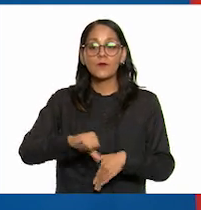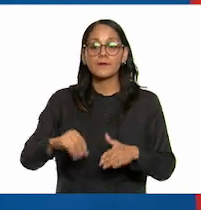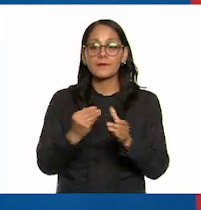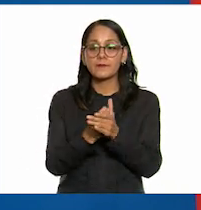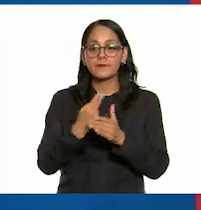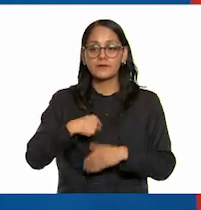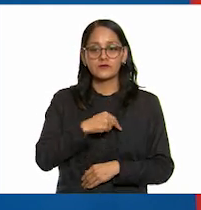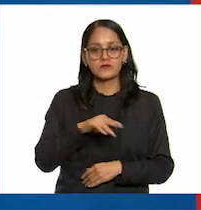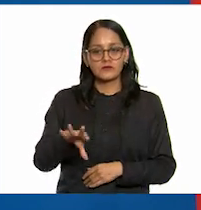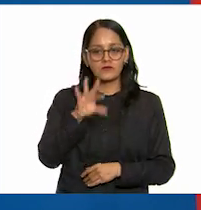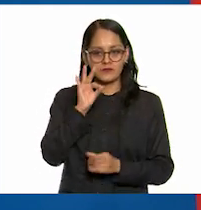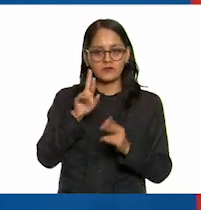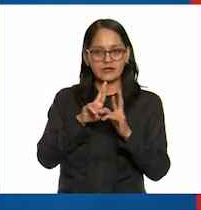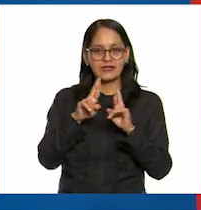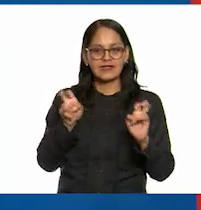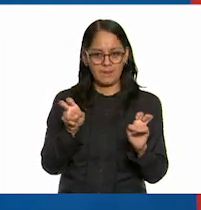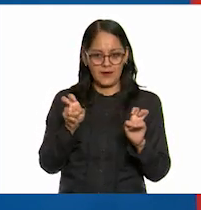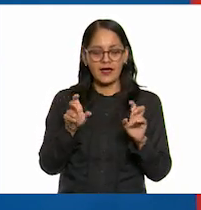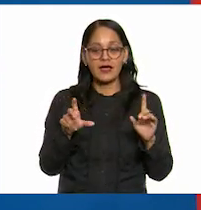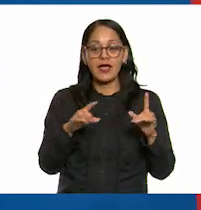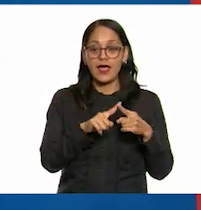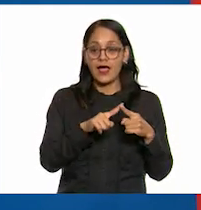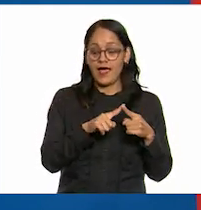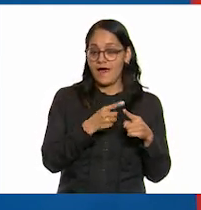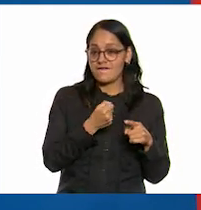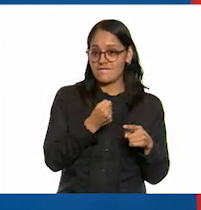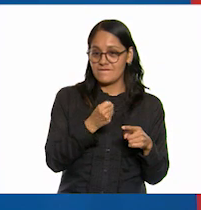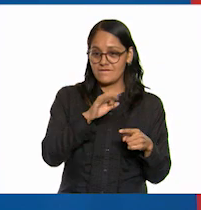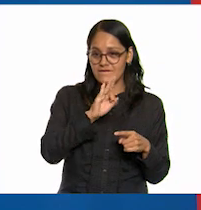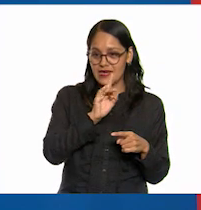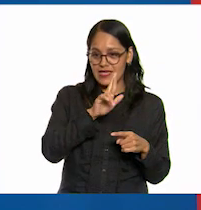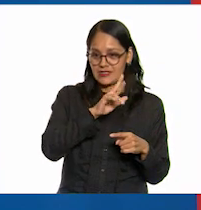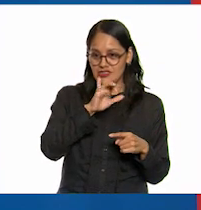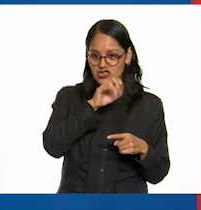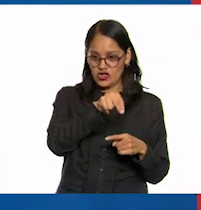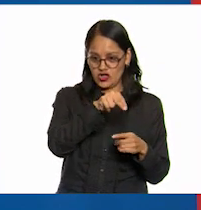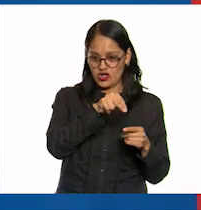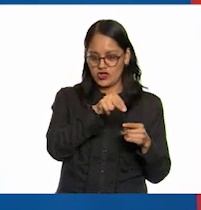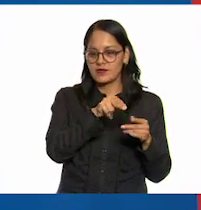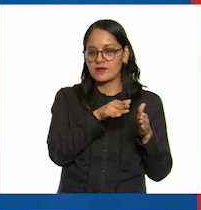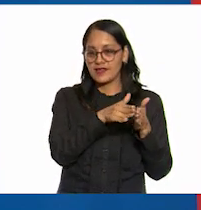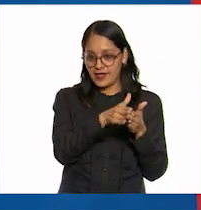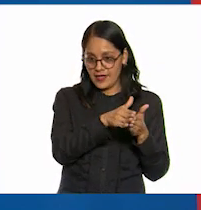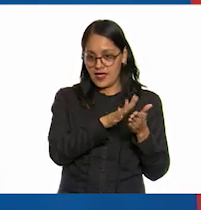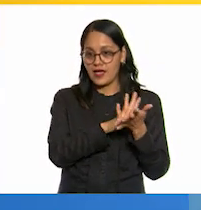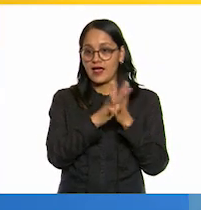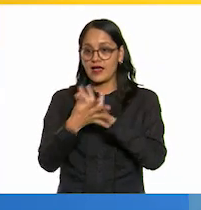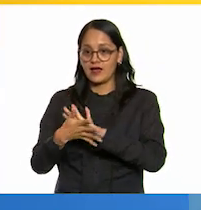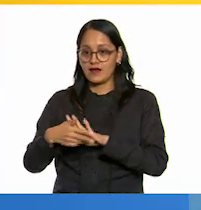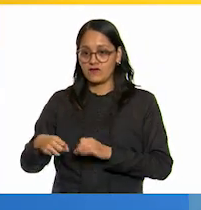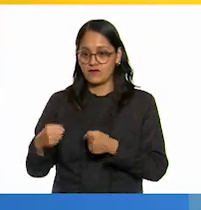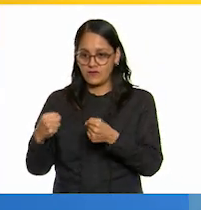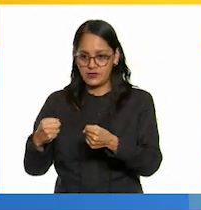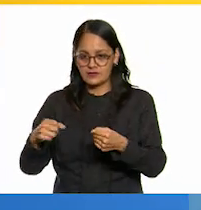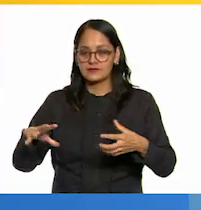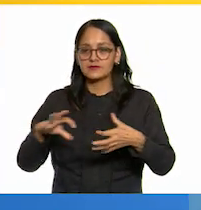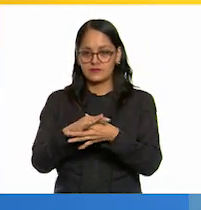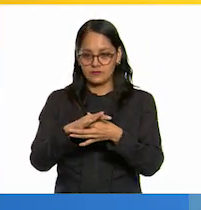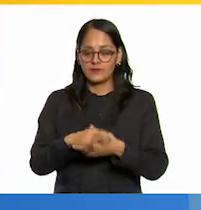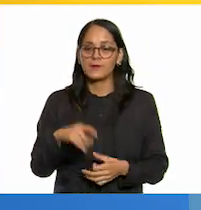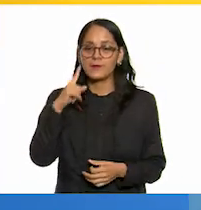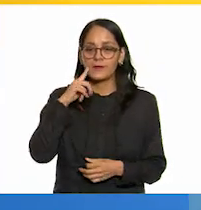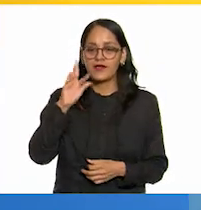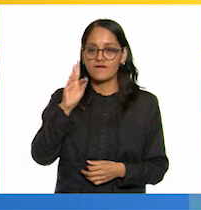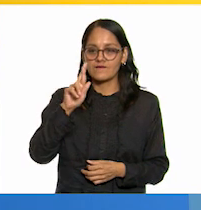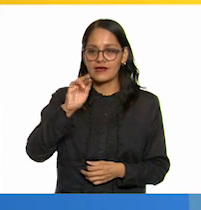precisar la relación de la fricción con la fuerza que es un tema que nos quedó pendiente la fricción es